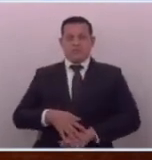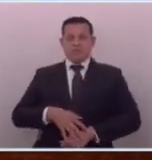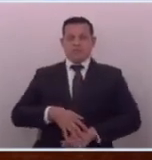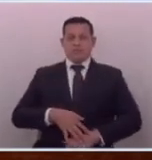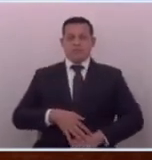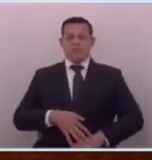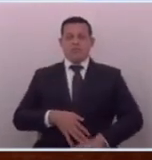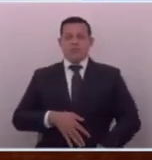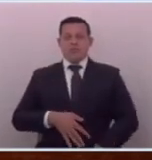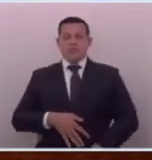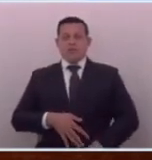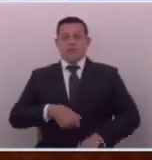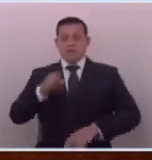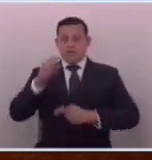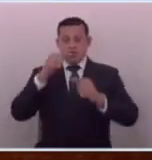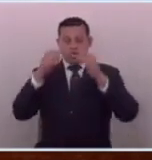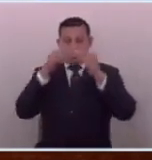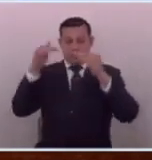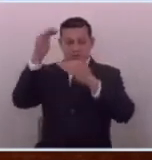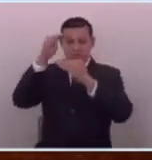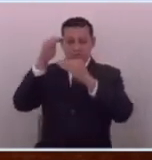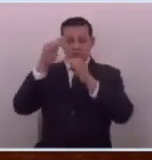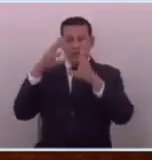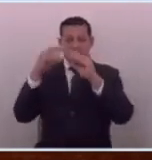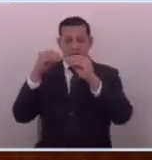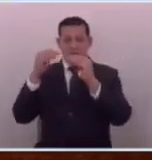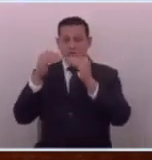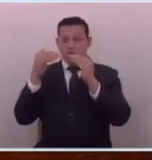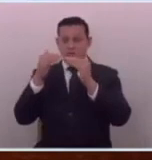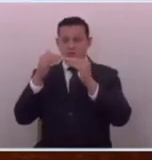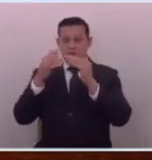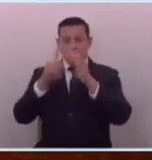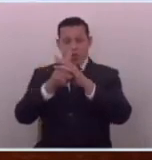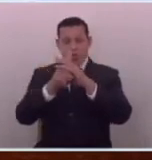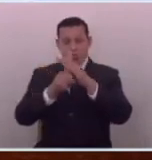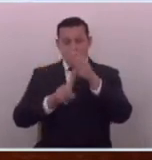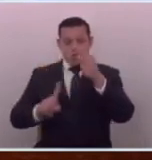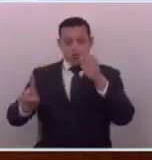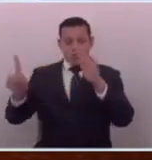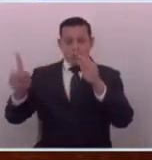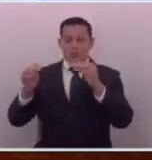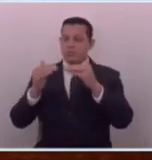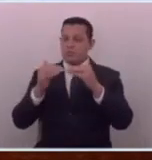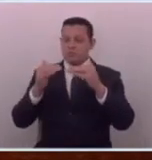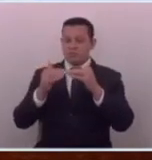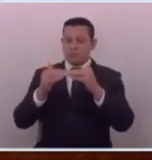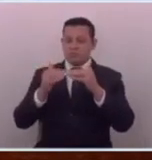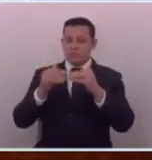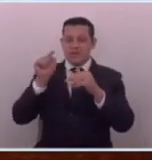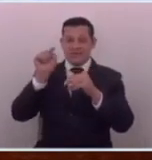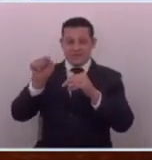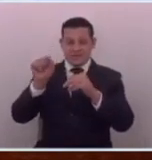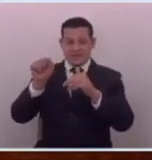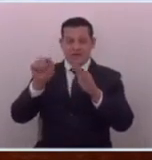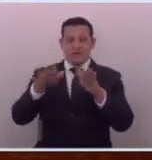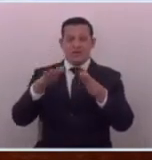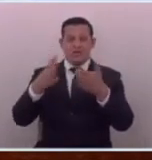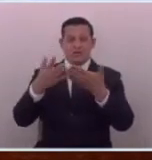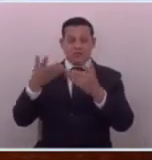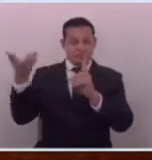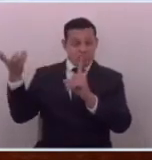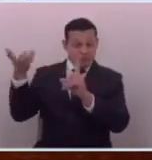toquea a su gran jefe que también anda desaparecido y esa cuestión de